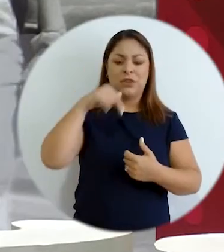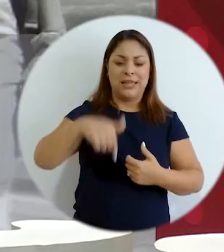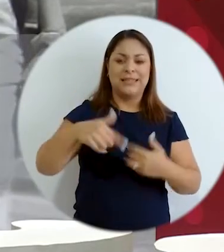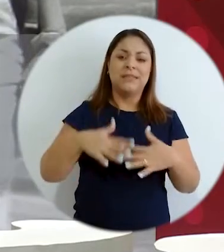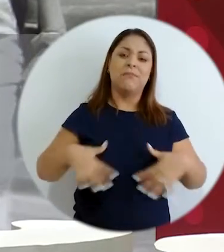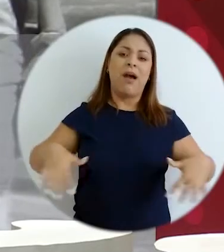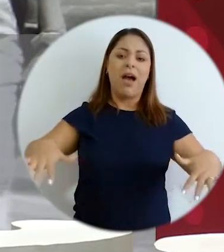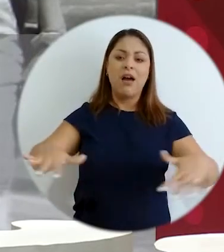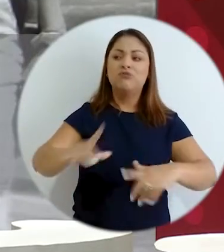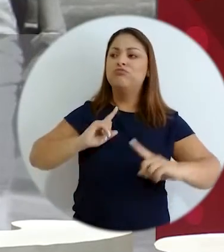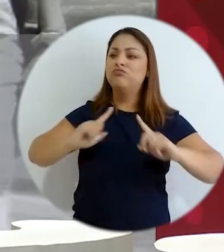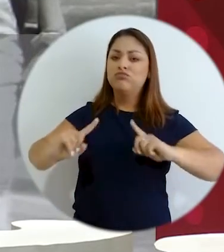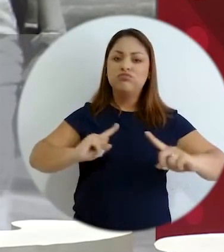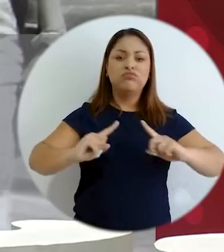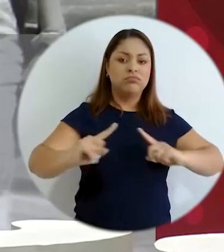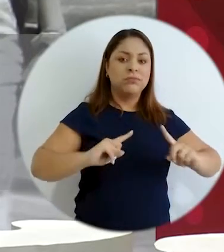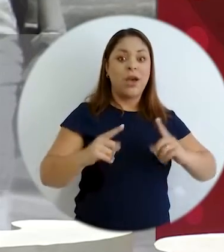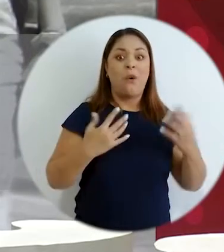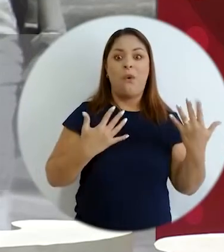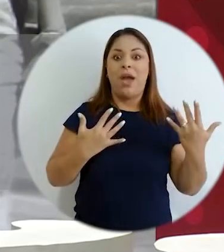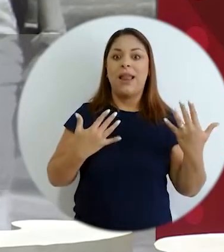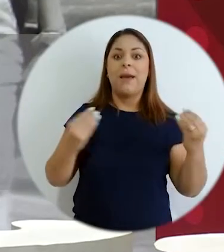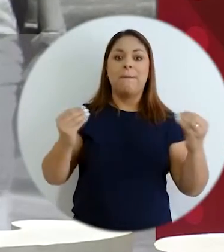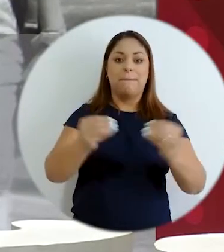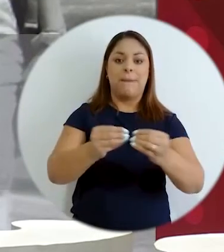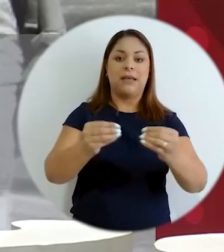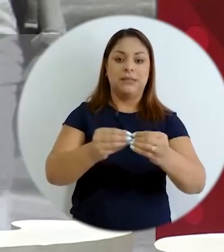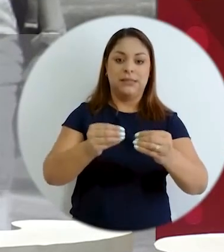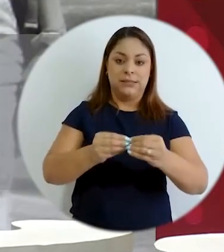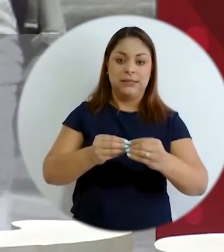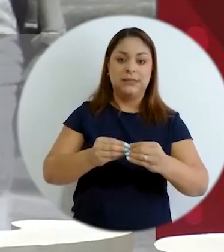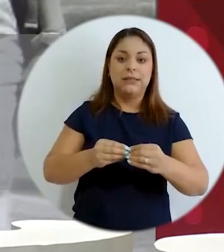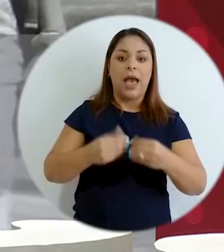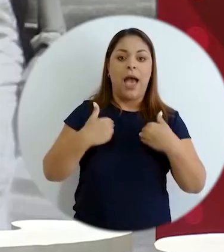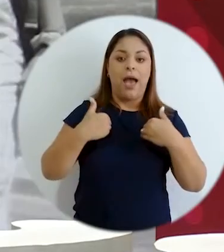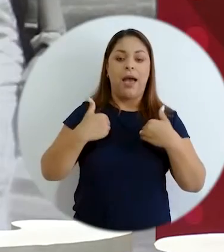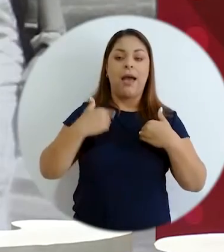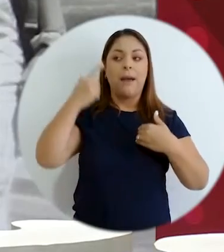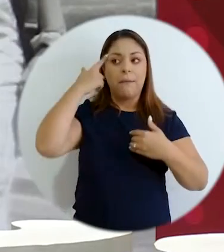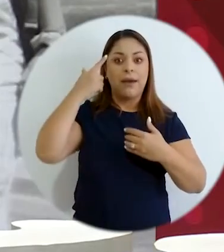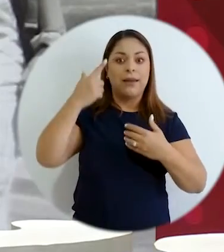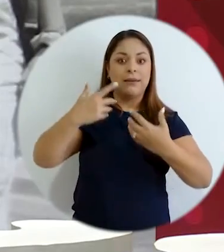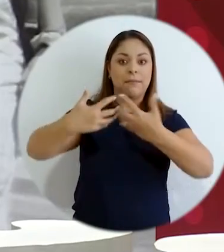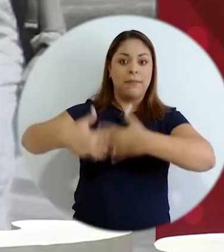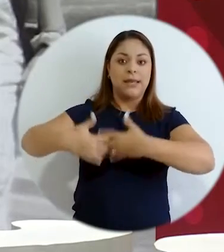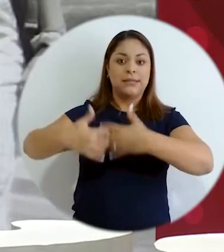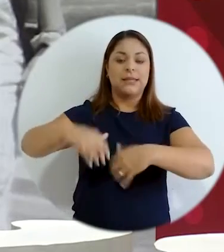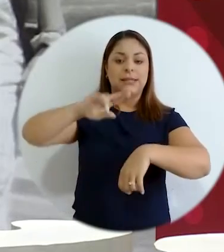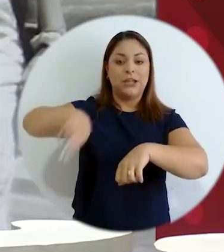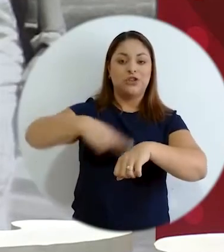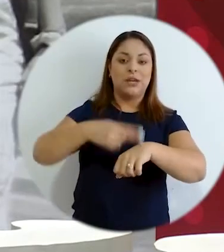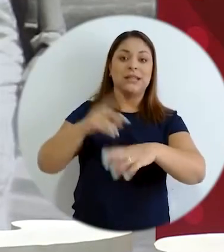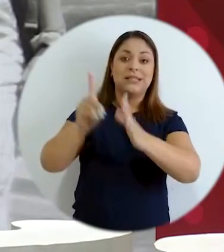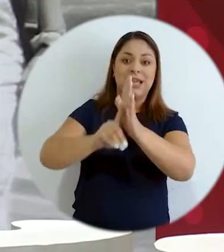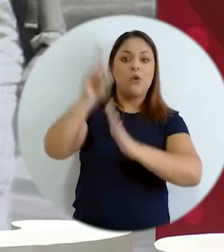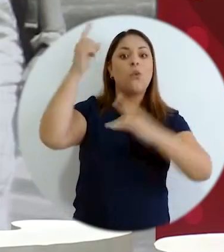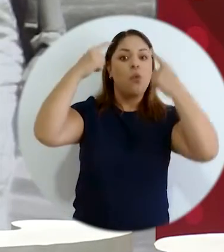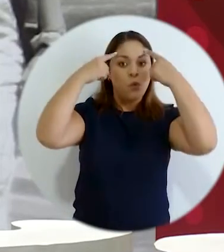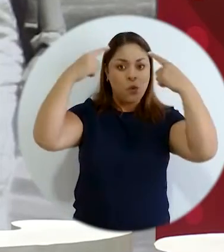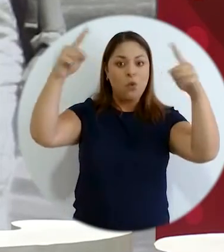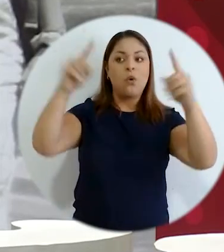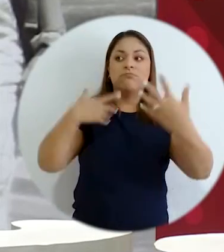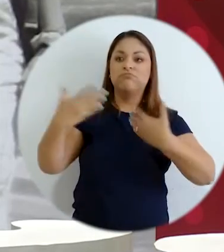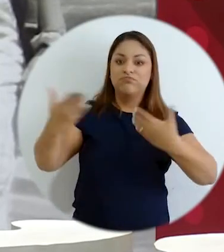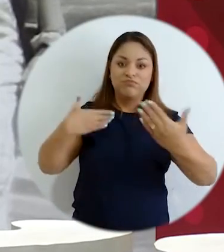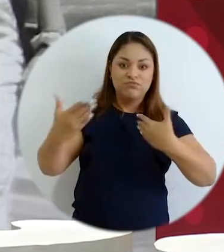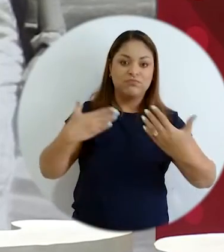este que esperemos se hagan más comunes en este trabajo que van a desarrollar las agencias regionales de desarrollo lleven precisamente